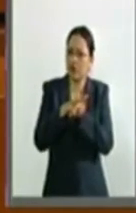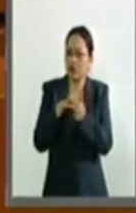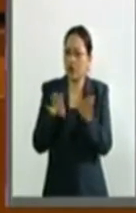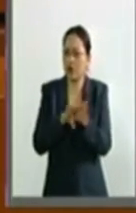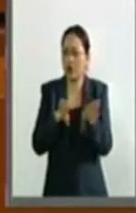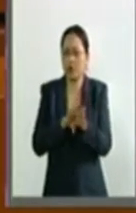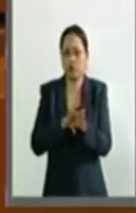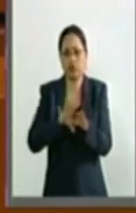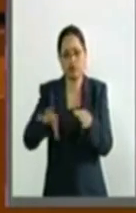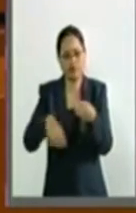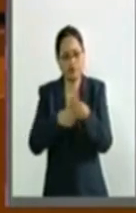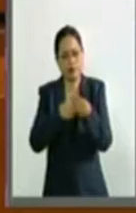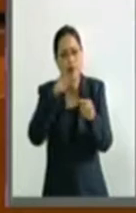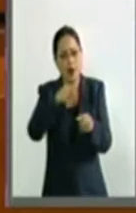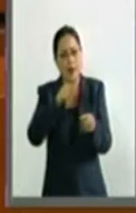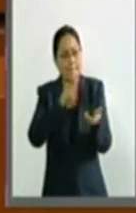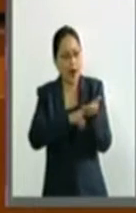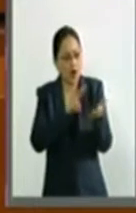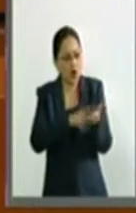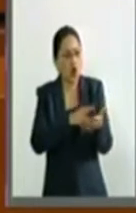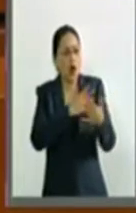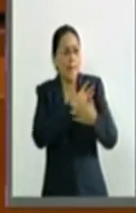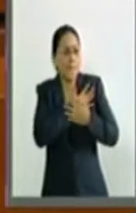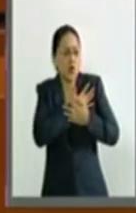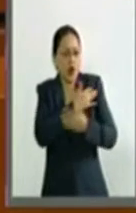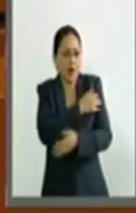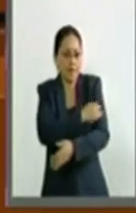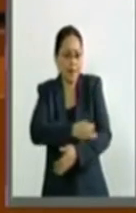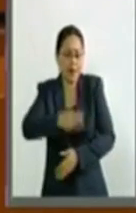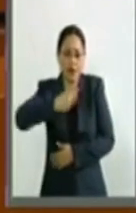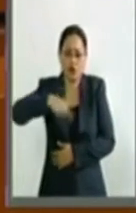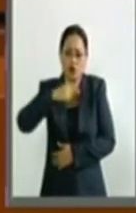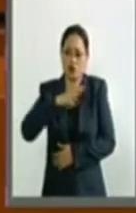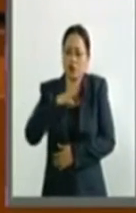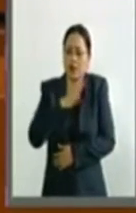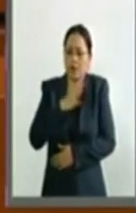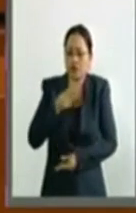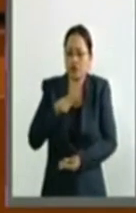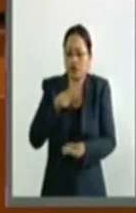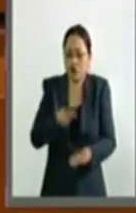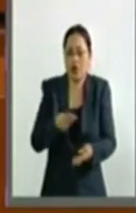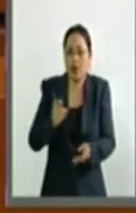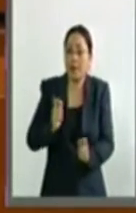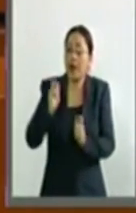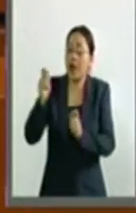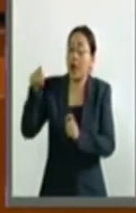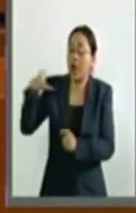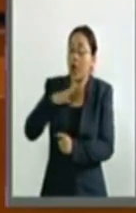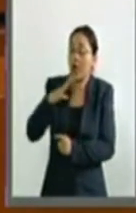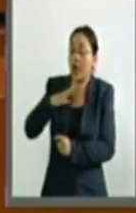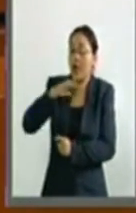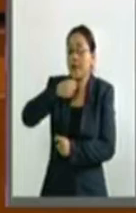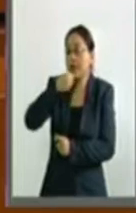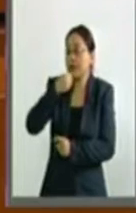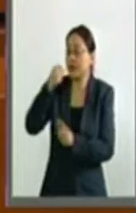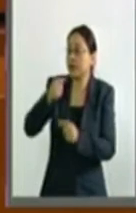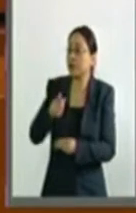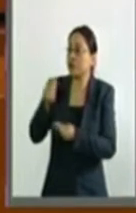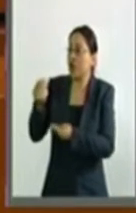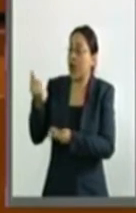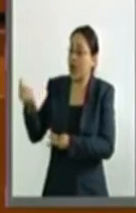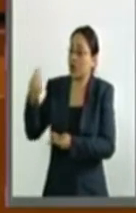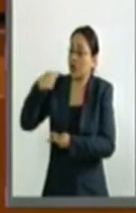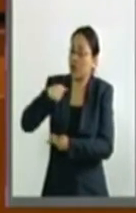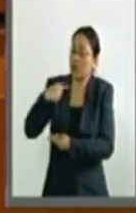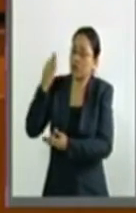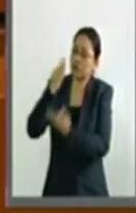fortalecimiento de los valores, del amor que la familia le puede transmitir a sus adultos mayores, quienes fueron ellos, que